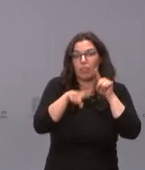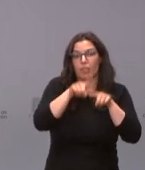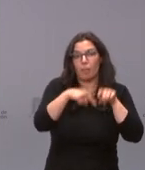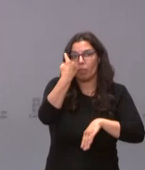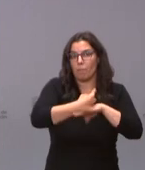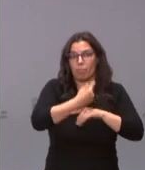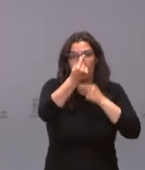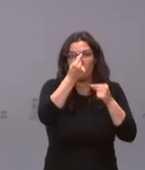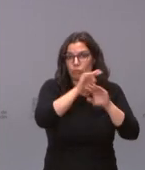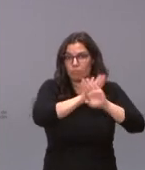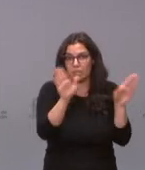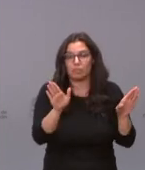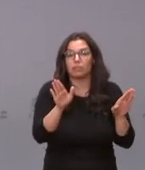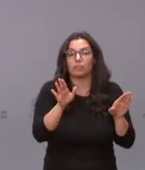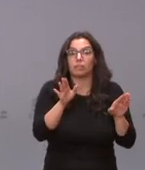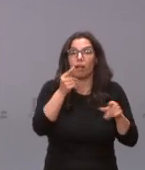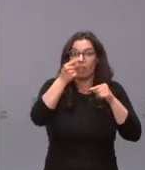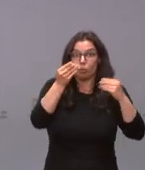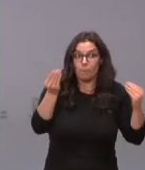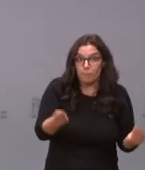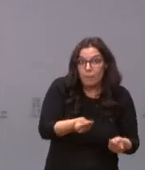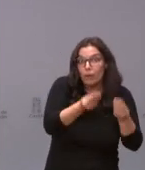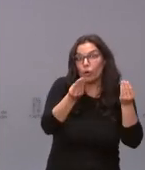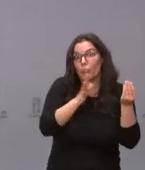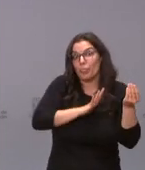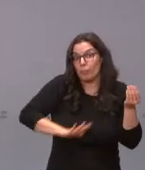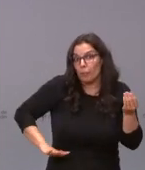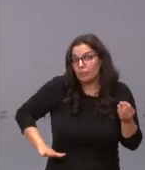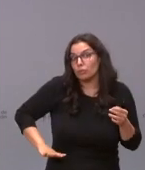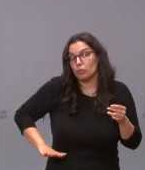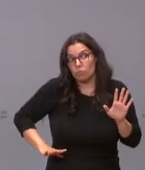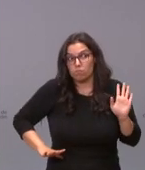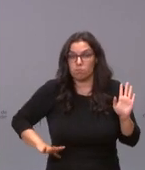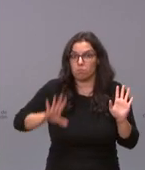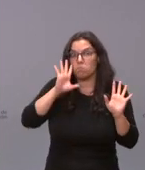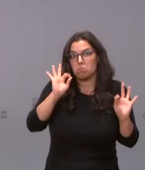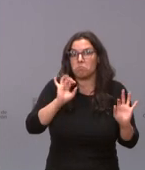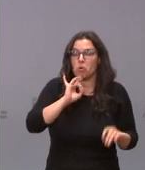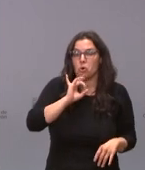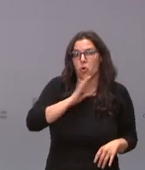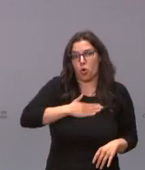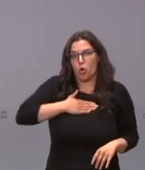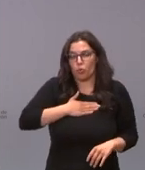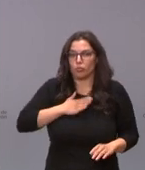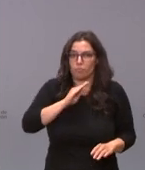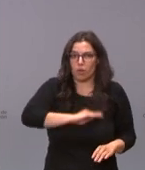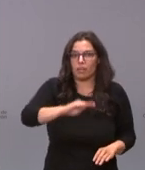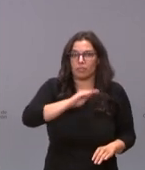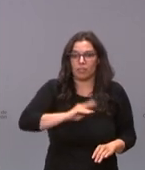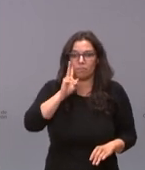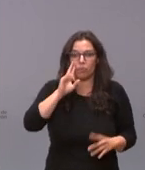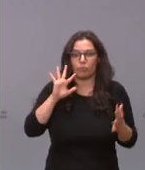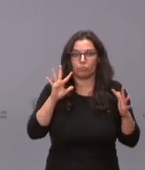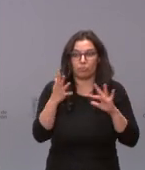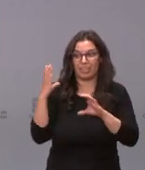números van bien y de momento pues estamos razonablemente satisfechos con la evolución después de